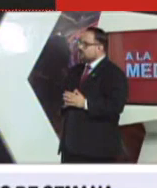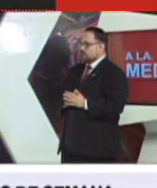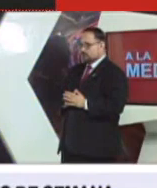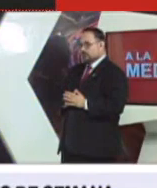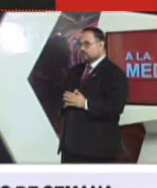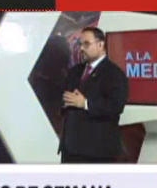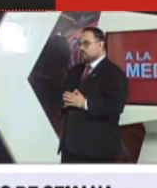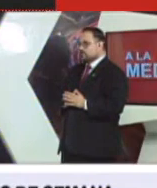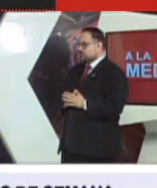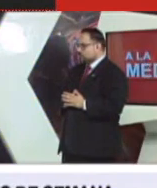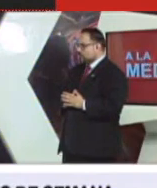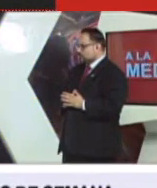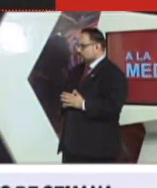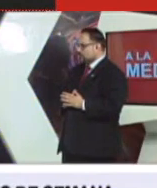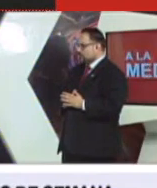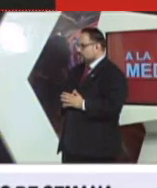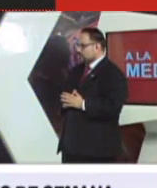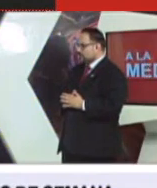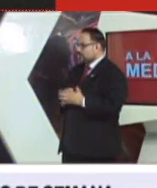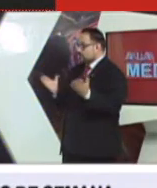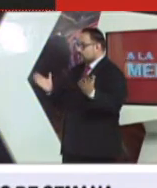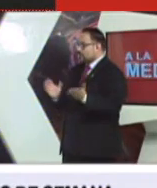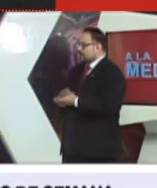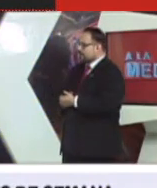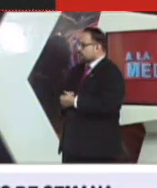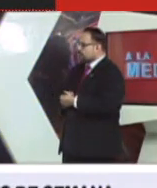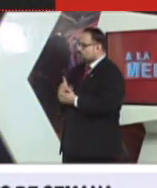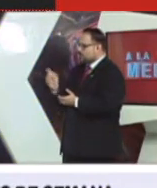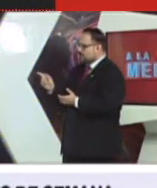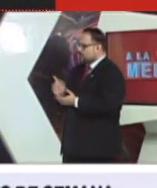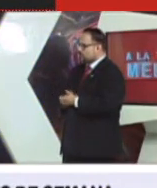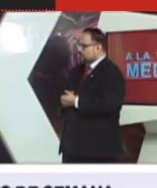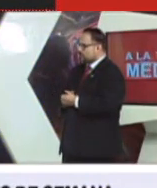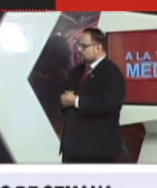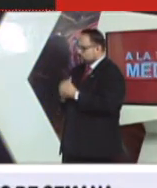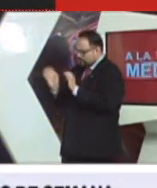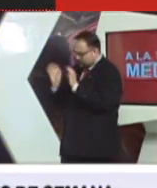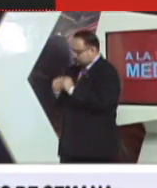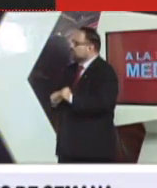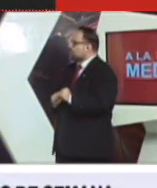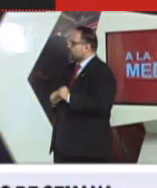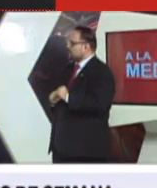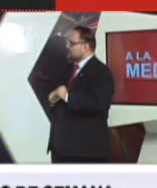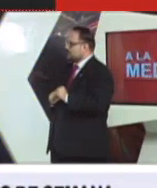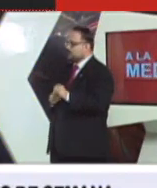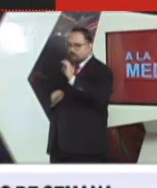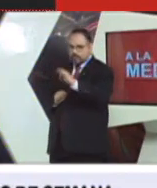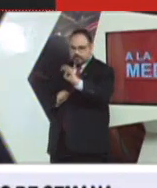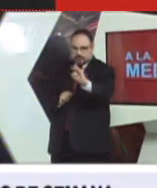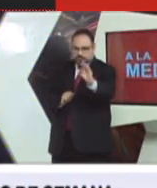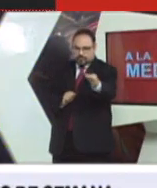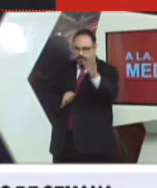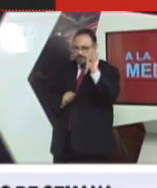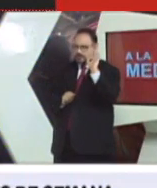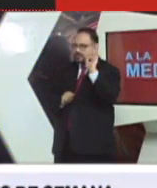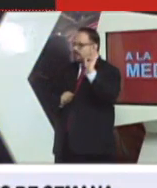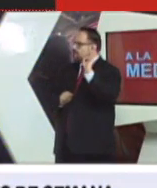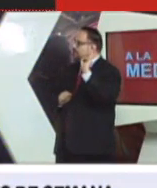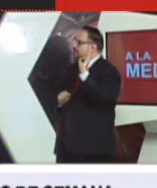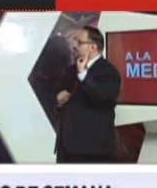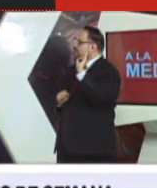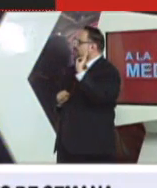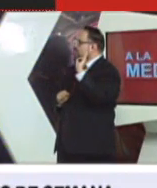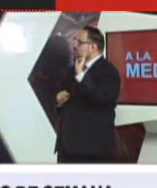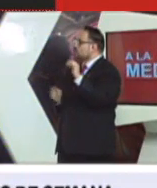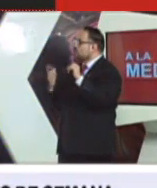No lo sé, yo tengo mis dudas todavía, pero habrá que esperar cuál es el comportamiento de la población. ¿Por qué, Sandy? Porque a ti te pueden decir que